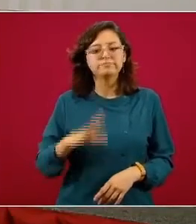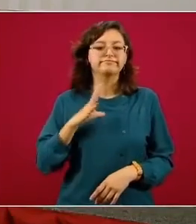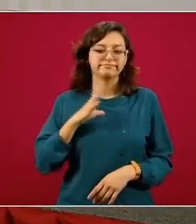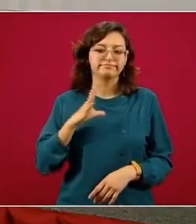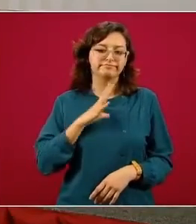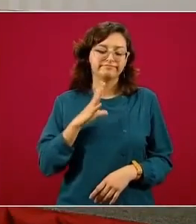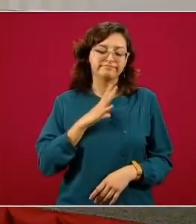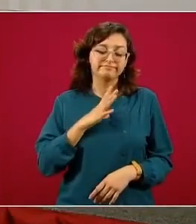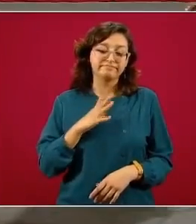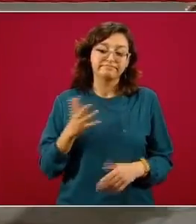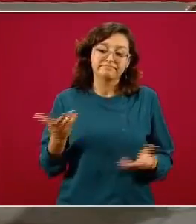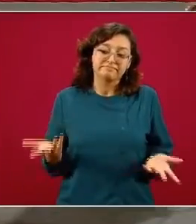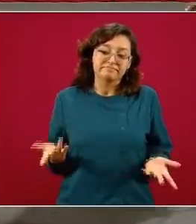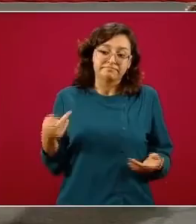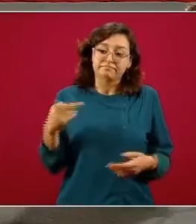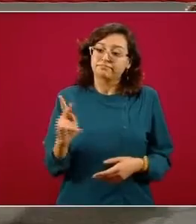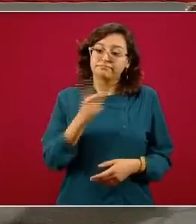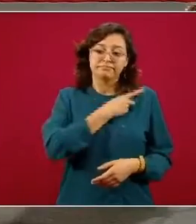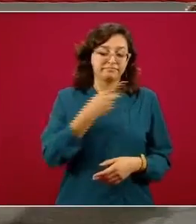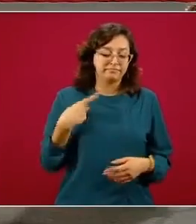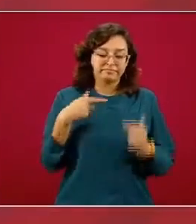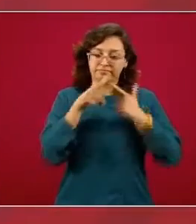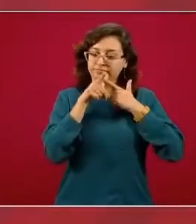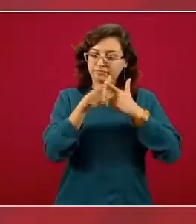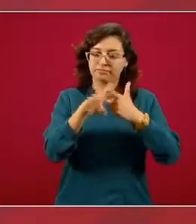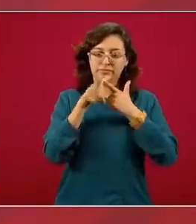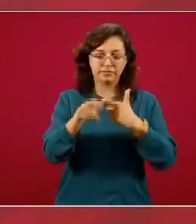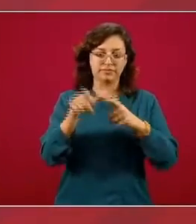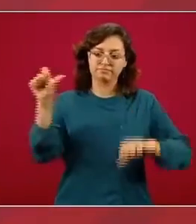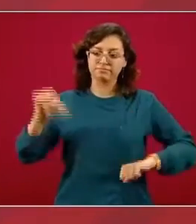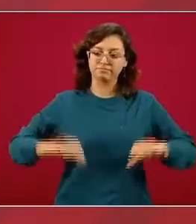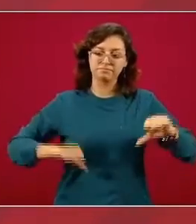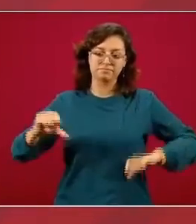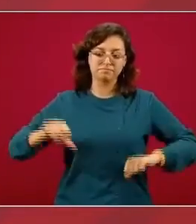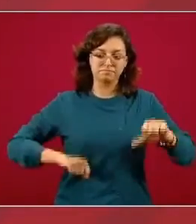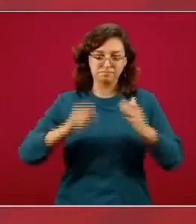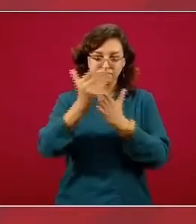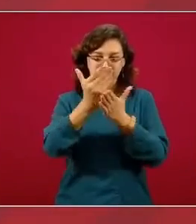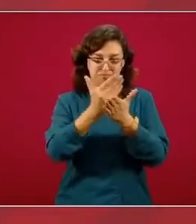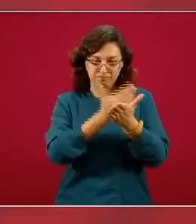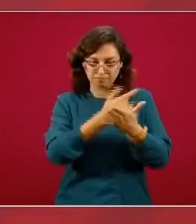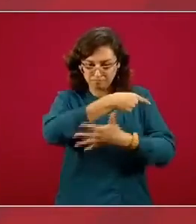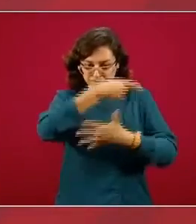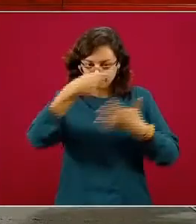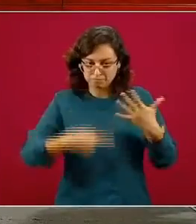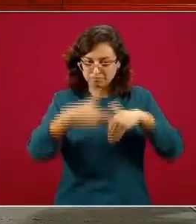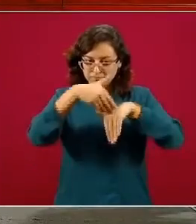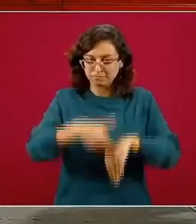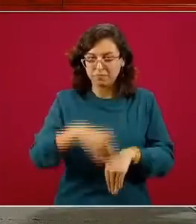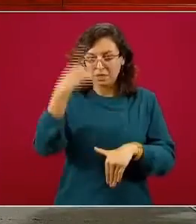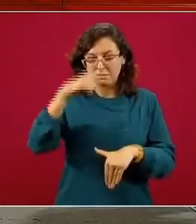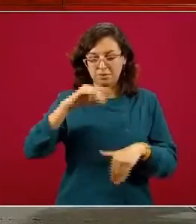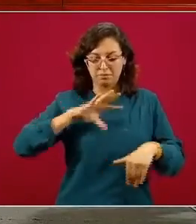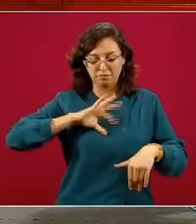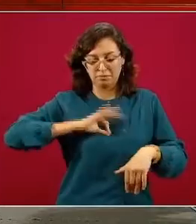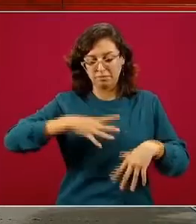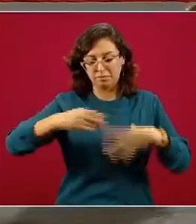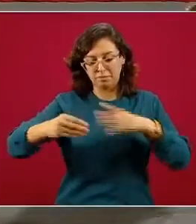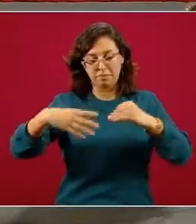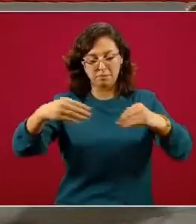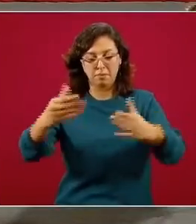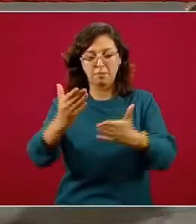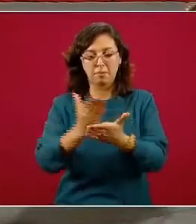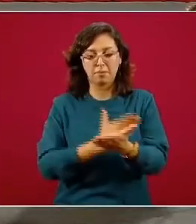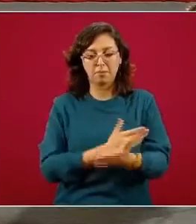entonces pero hay que seguir hay que seguir con estas actividades para evitar que se propaguen los brotes en las prisiones